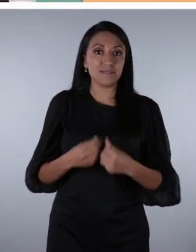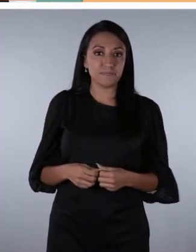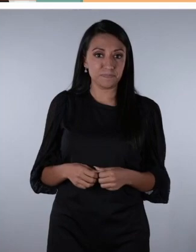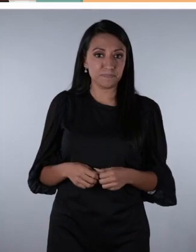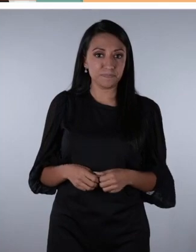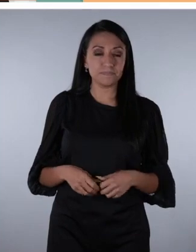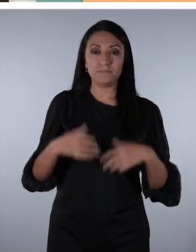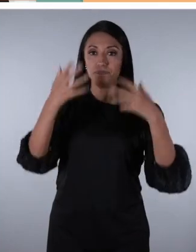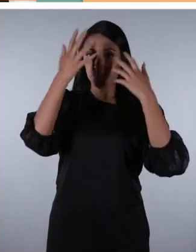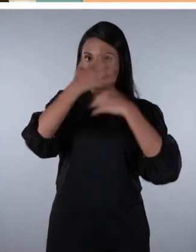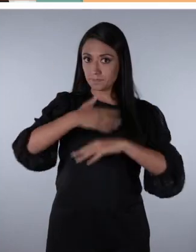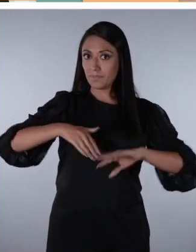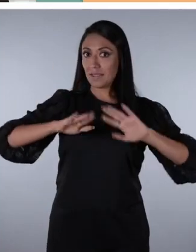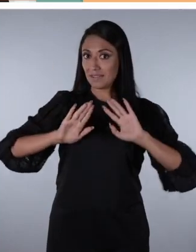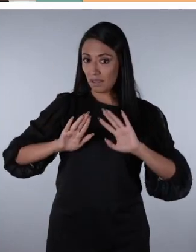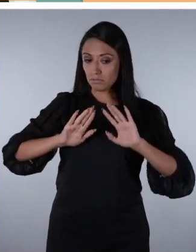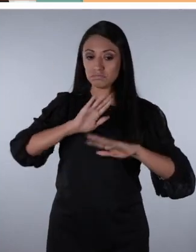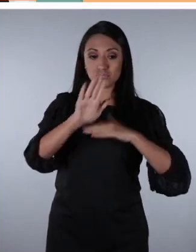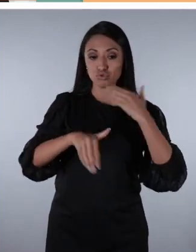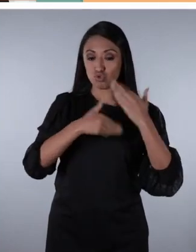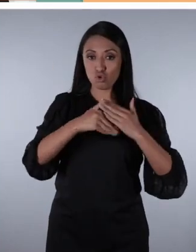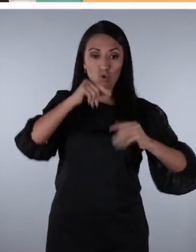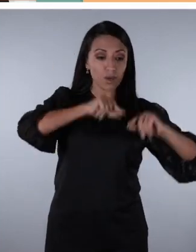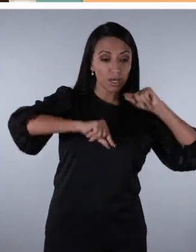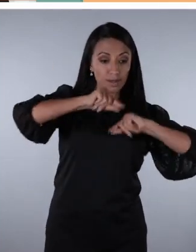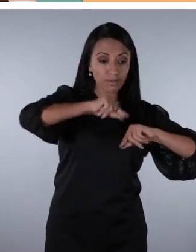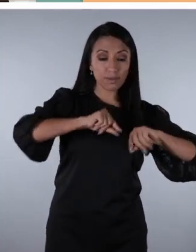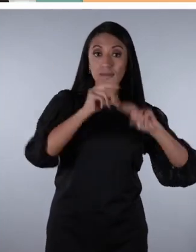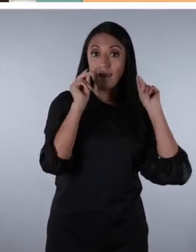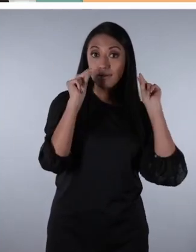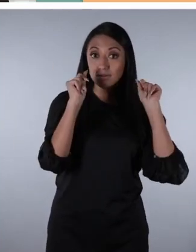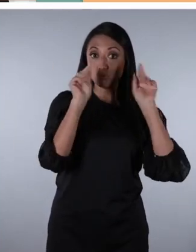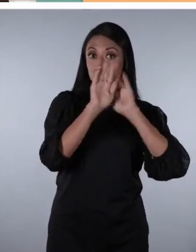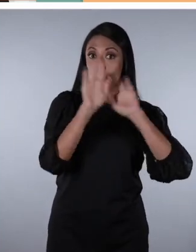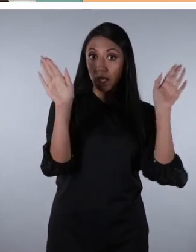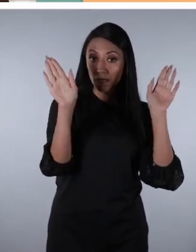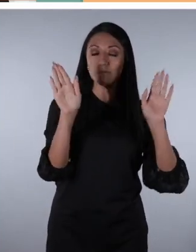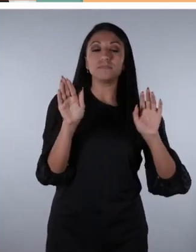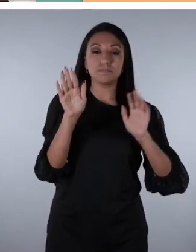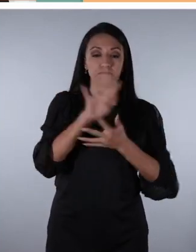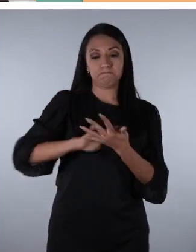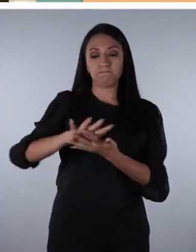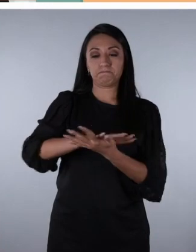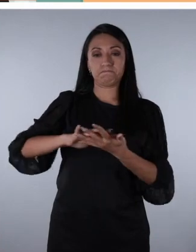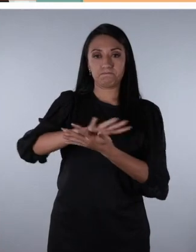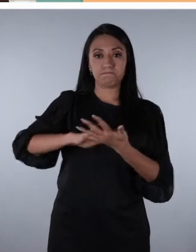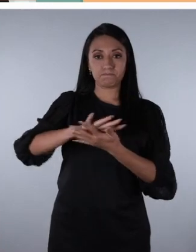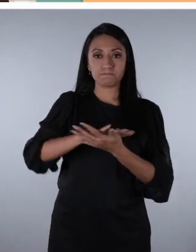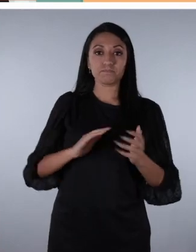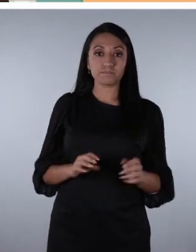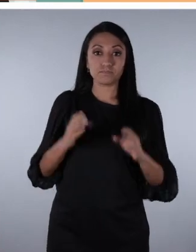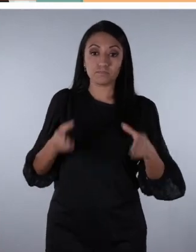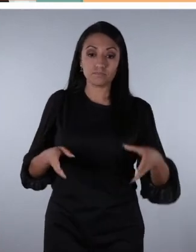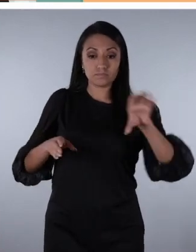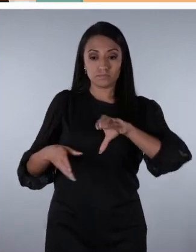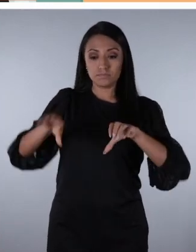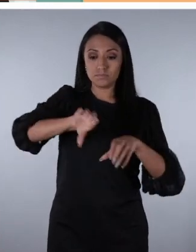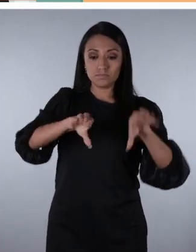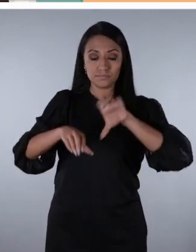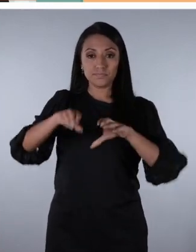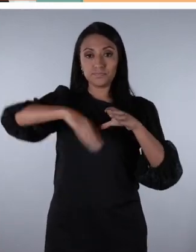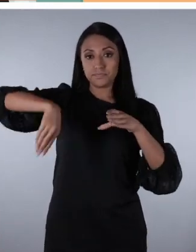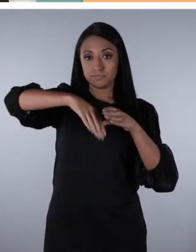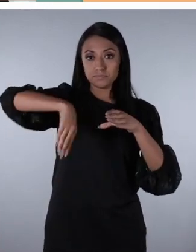Y cuando ya tenemos todos nuestros ingredientes listos vamos a tener que mezclarlos. Tenemos que mezclarlos en un